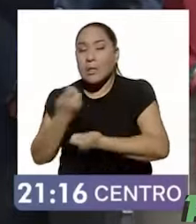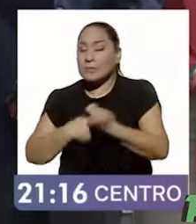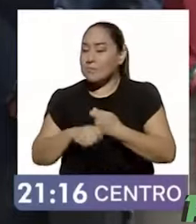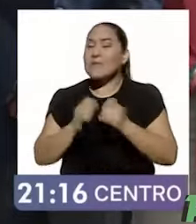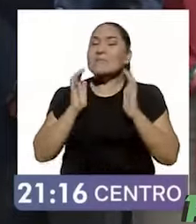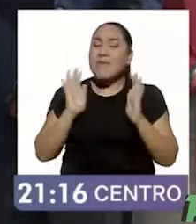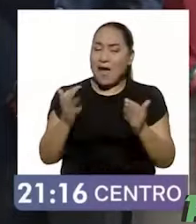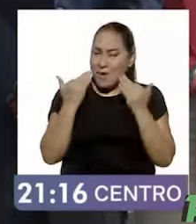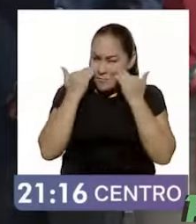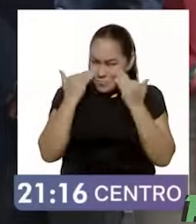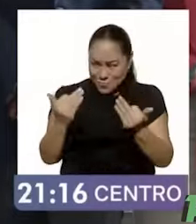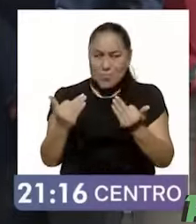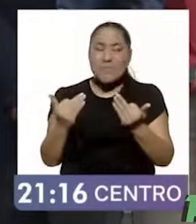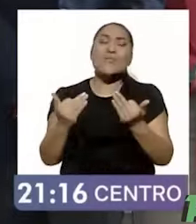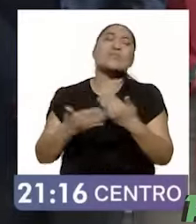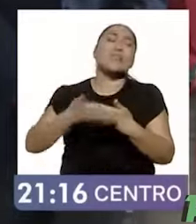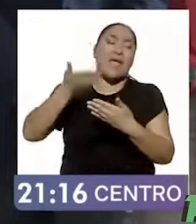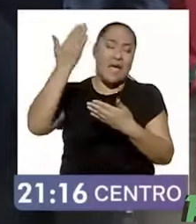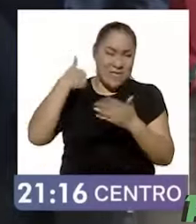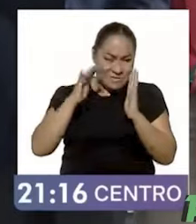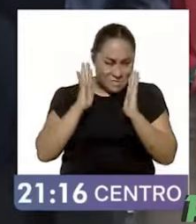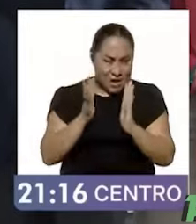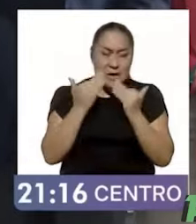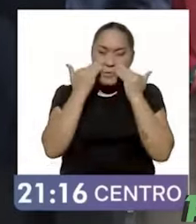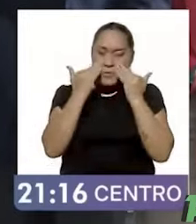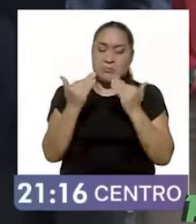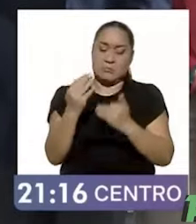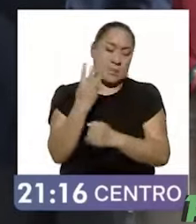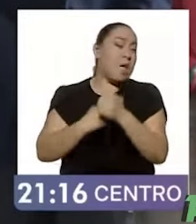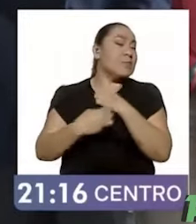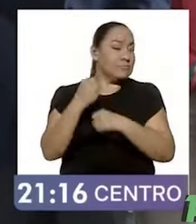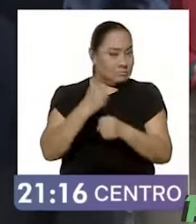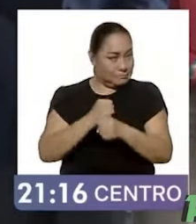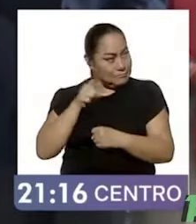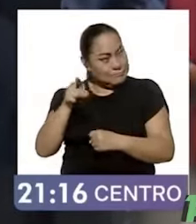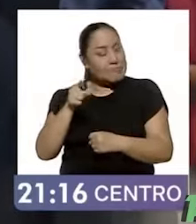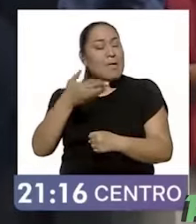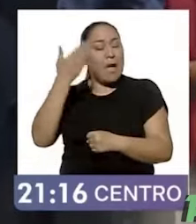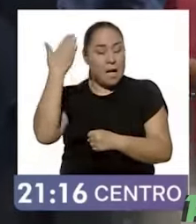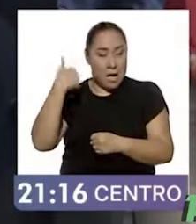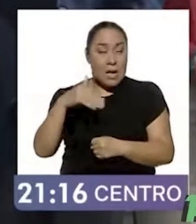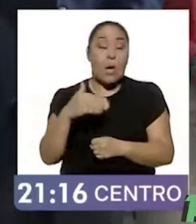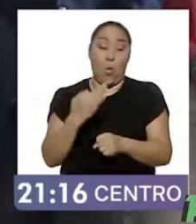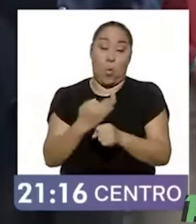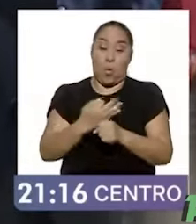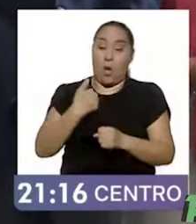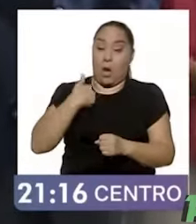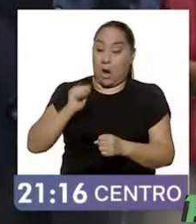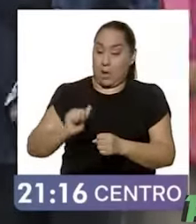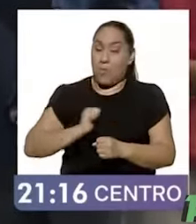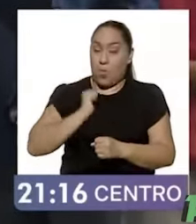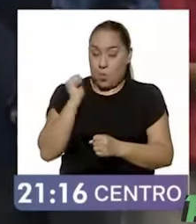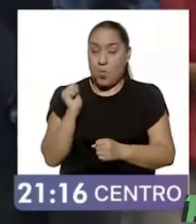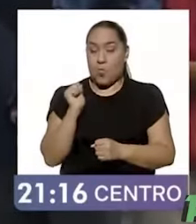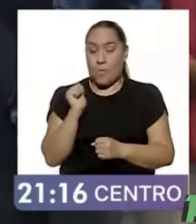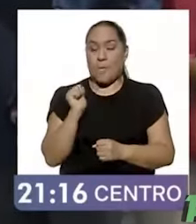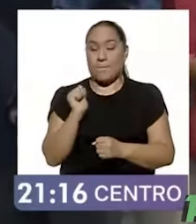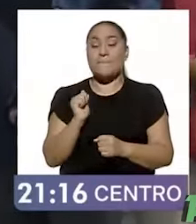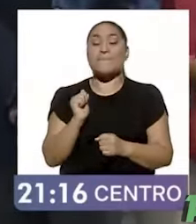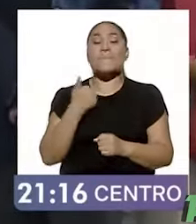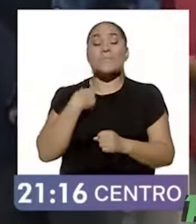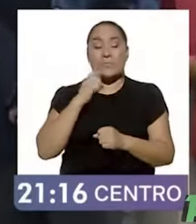lo hemos visto en otras ocasiones, particularmente hace tres años. Y por eso aprovecho también para hacer este